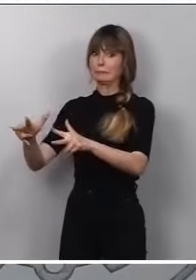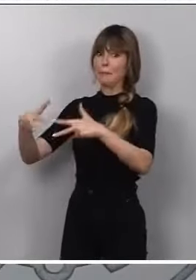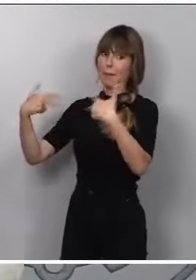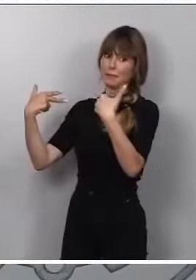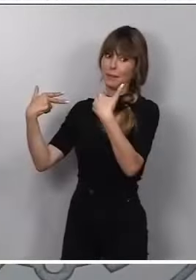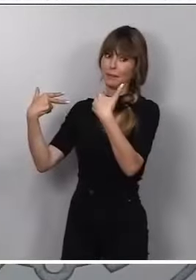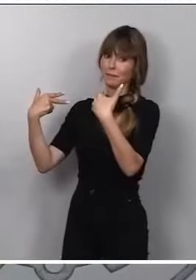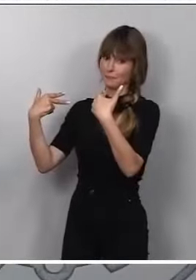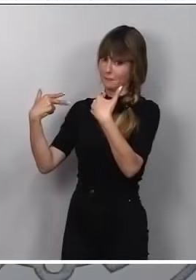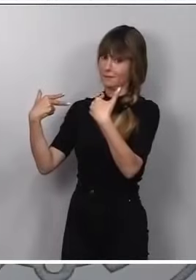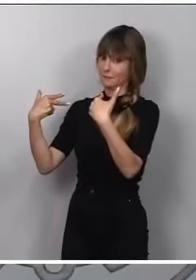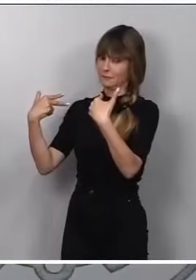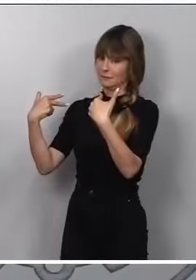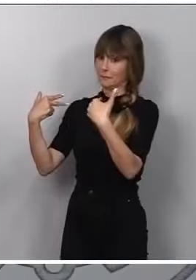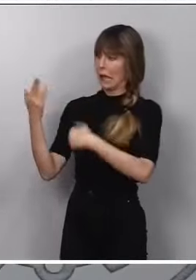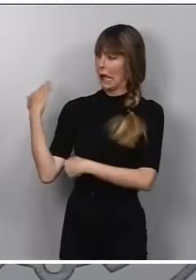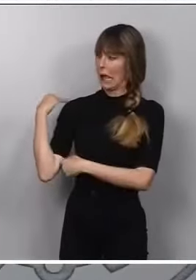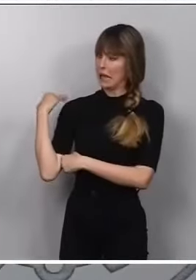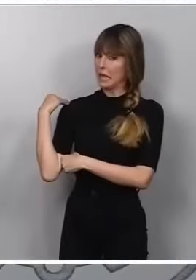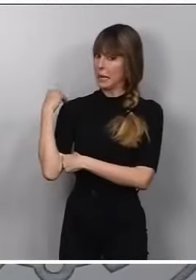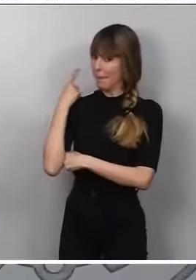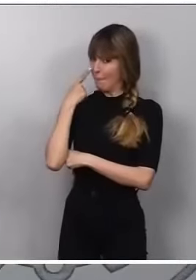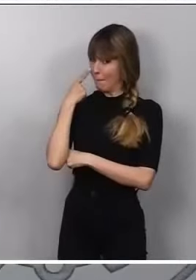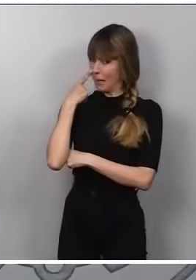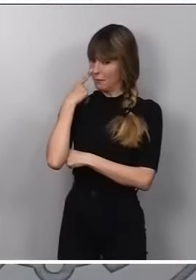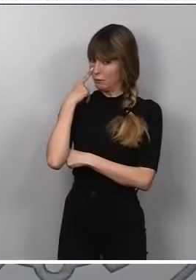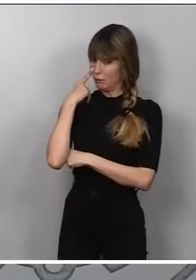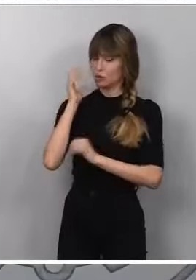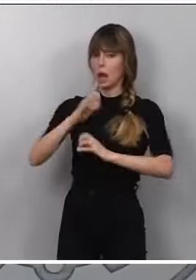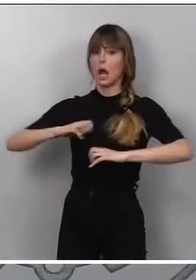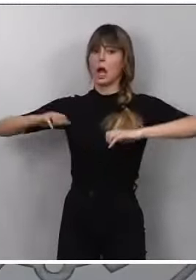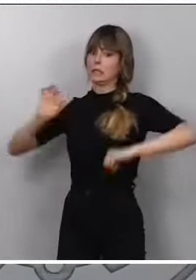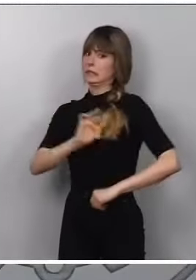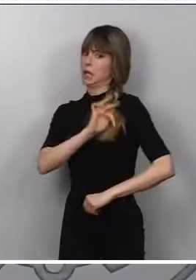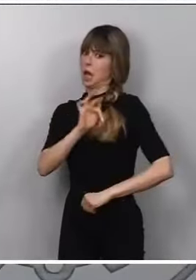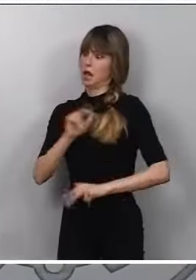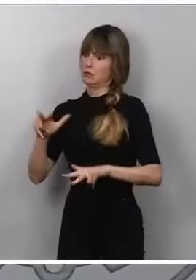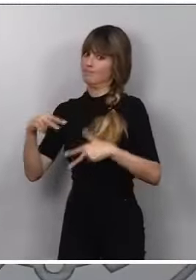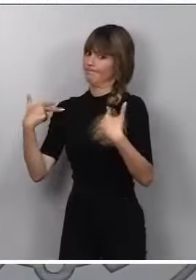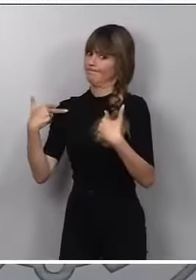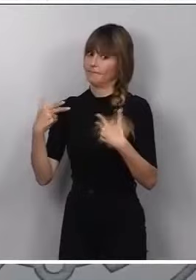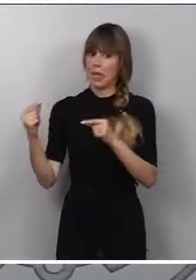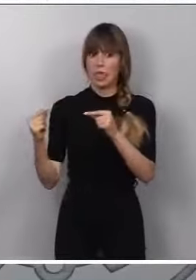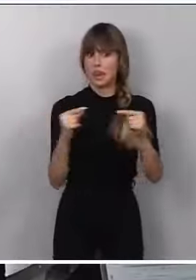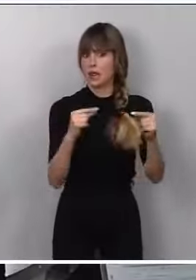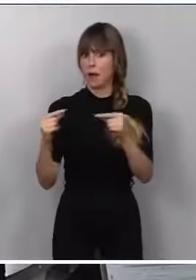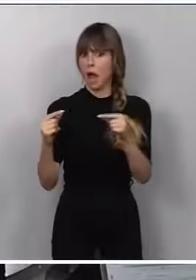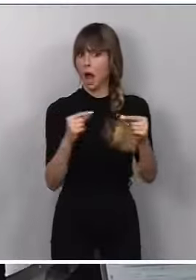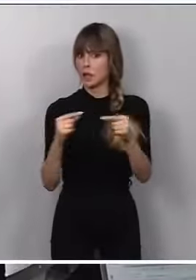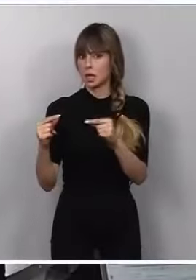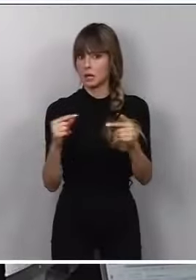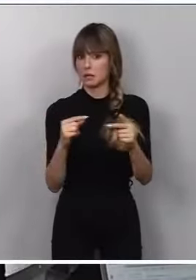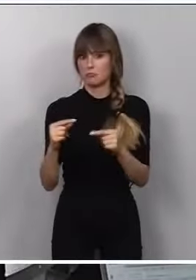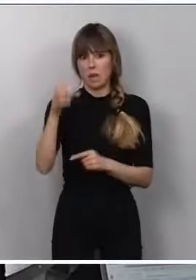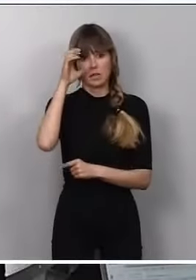avanzando y apostar por la concordia, el reencuentro y la unidad con Cataluña. Esto es lo que ha argumentado la